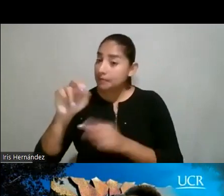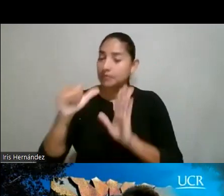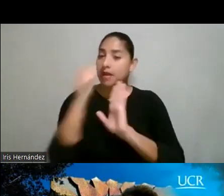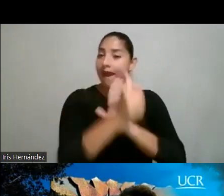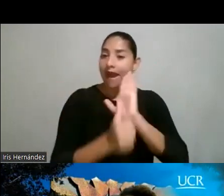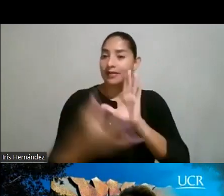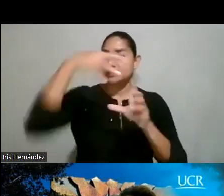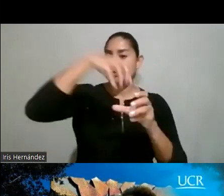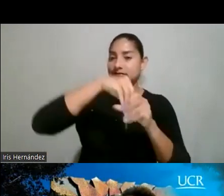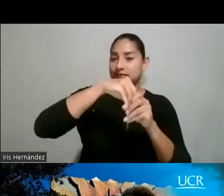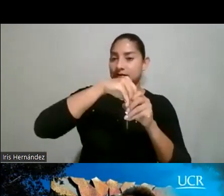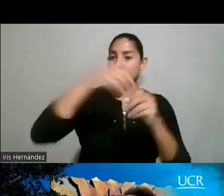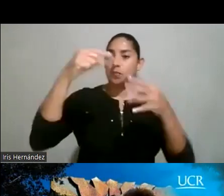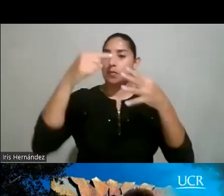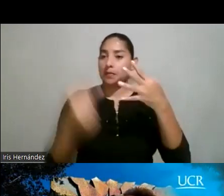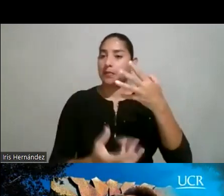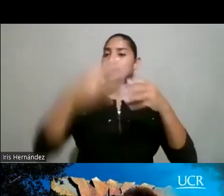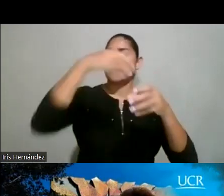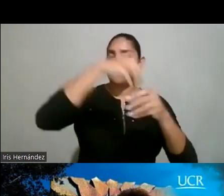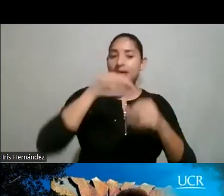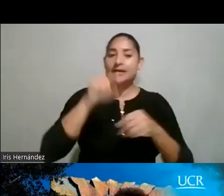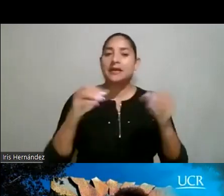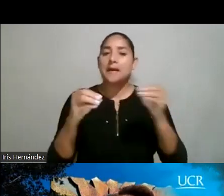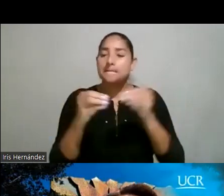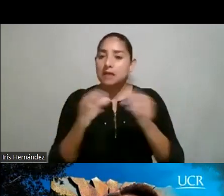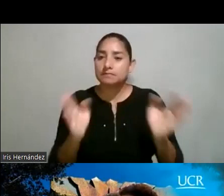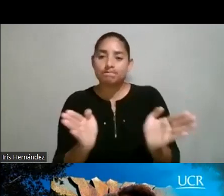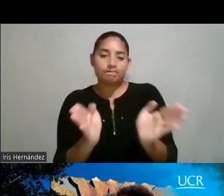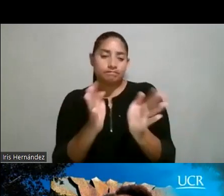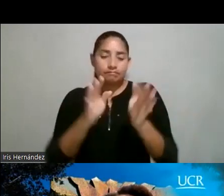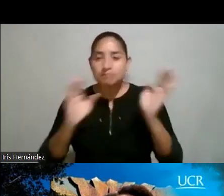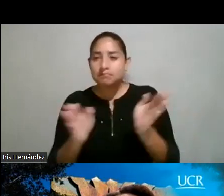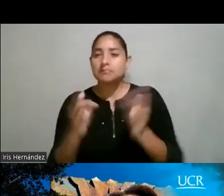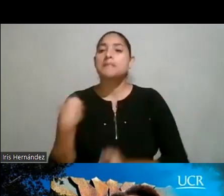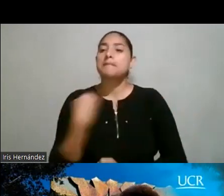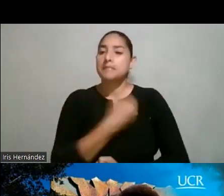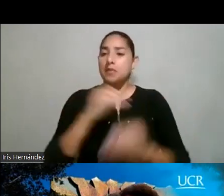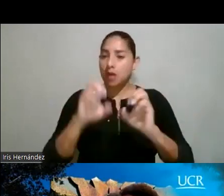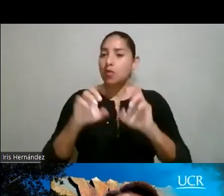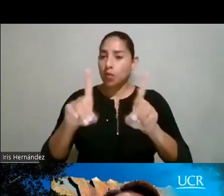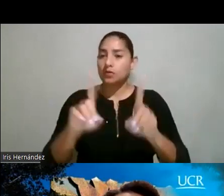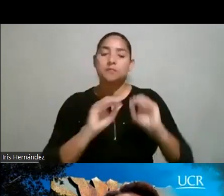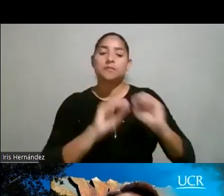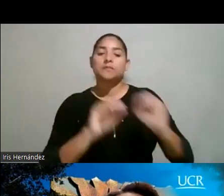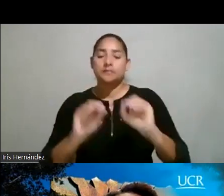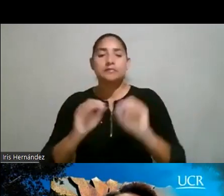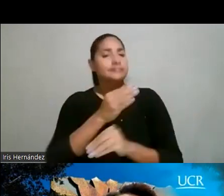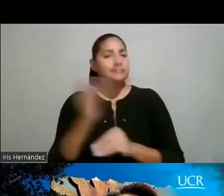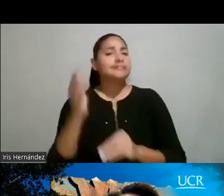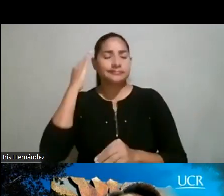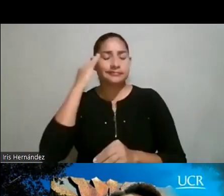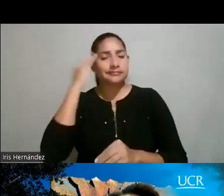de estas otras áreas del saber, es la que ha venido impulsando el Ministerio de Educación, en el cual me imagino que, pues, ahora